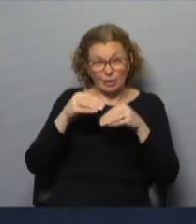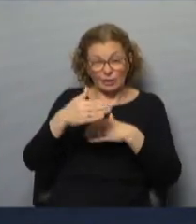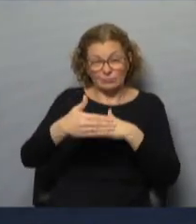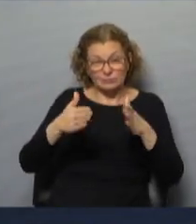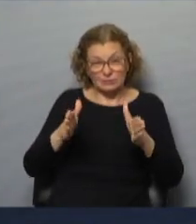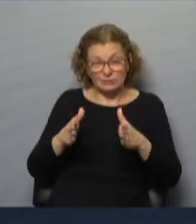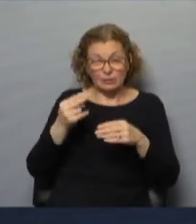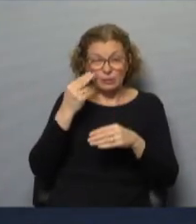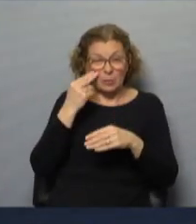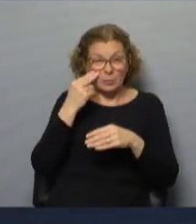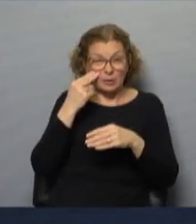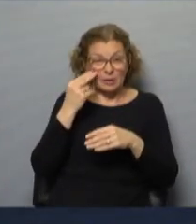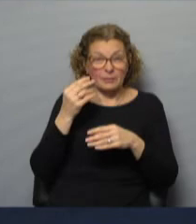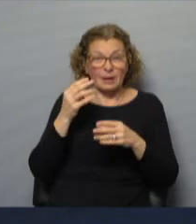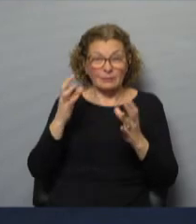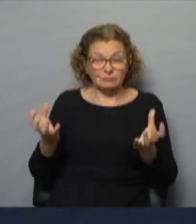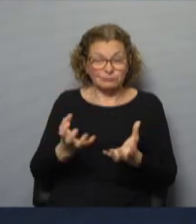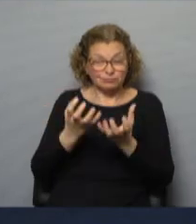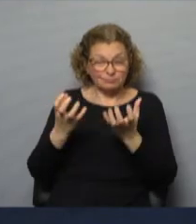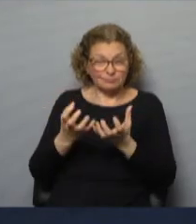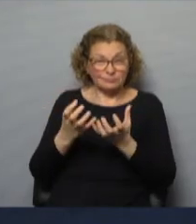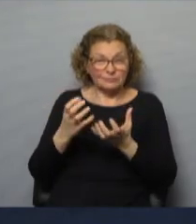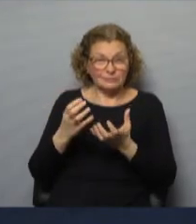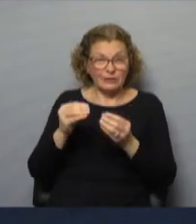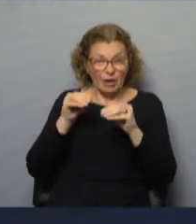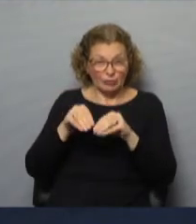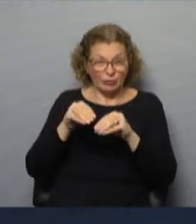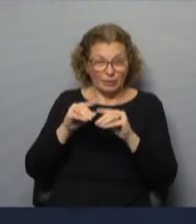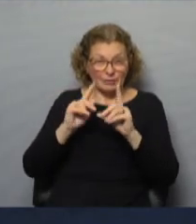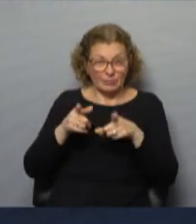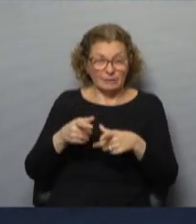que tienen además estos problemas de vandalización y también extracción de residuos.